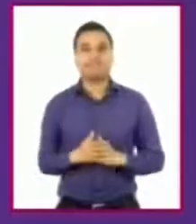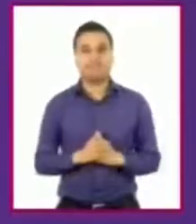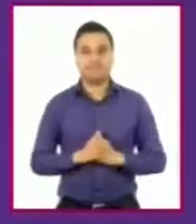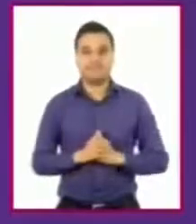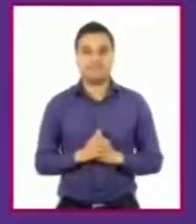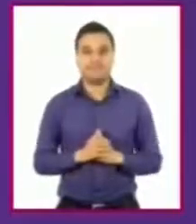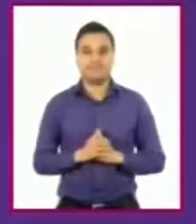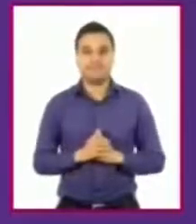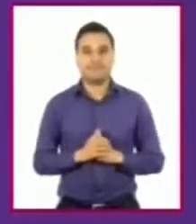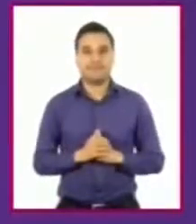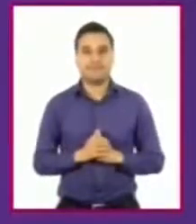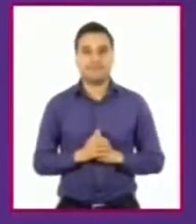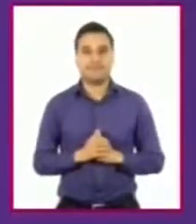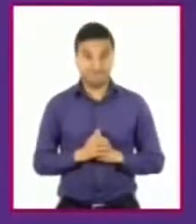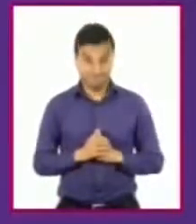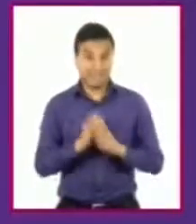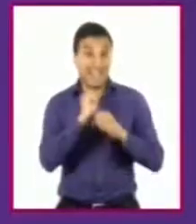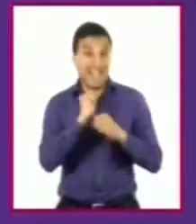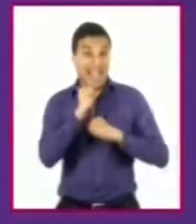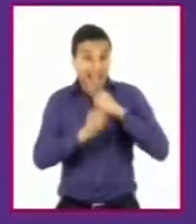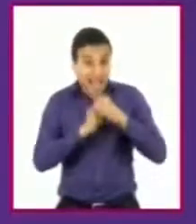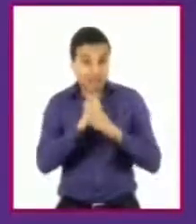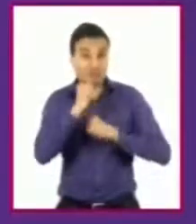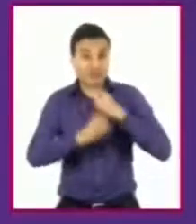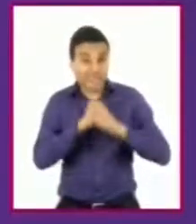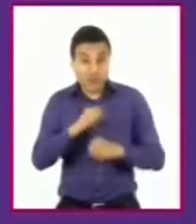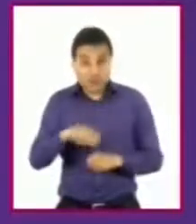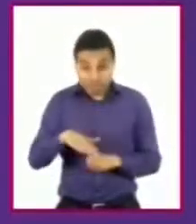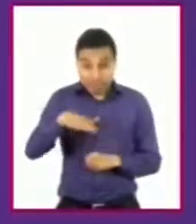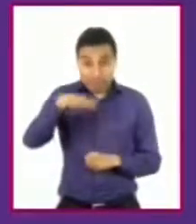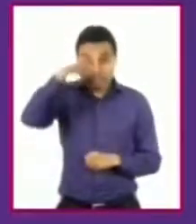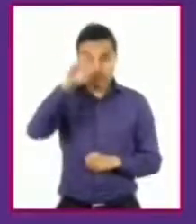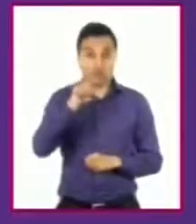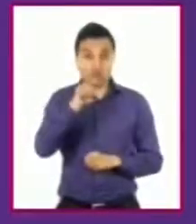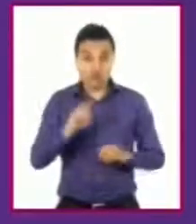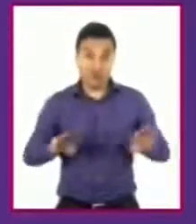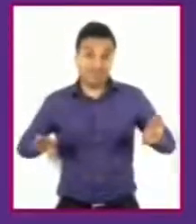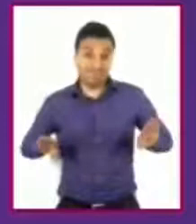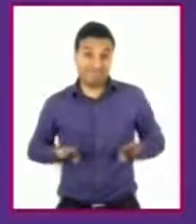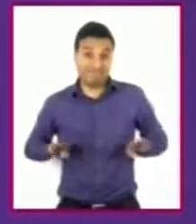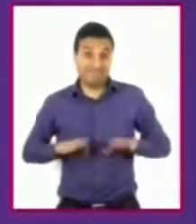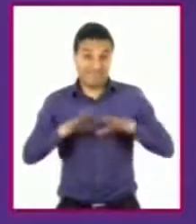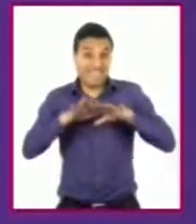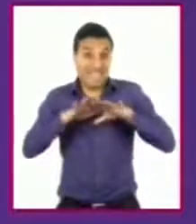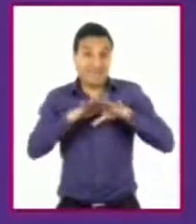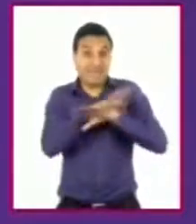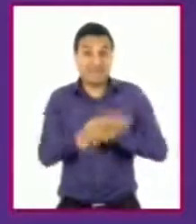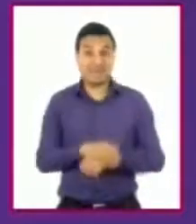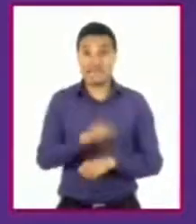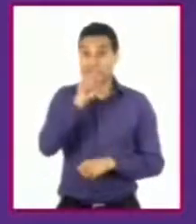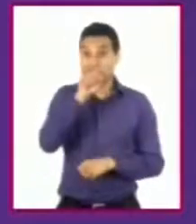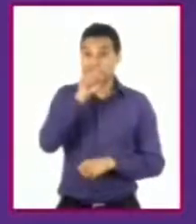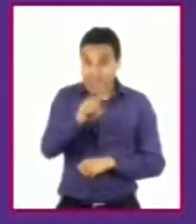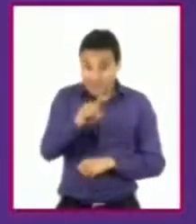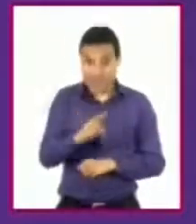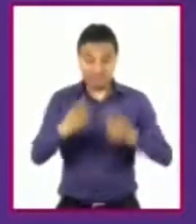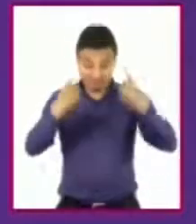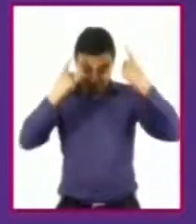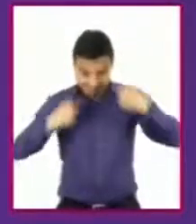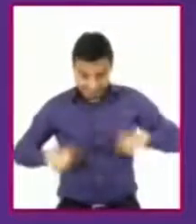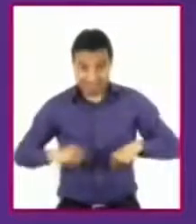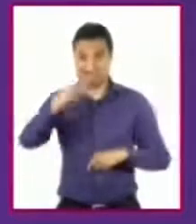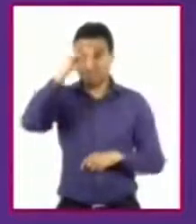A lo largo del tiempo, nuestra forma de actuar va cambiando, pues física y mentalmente también cambiamos.